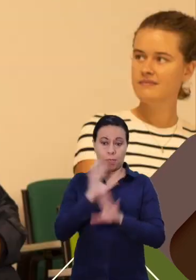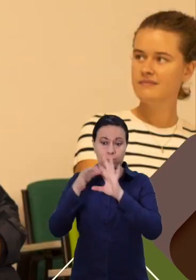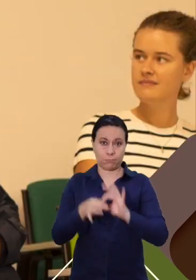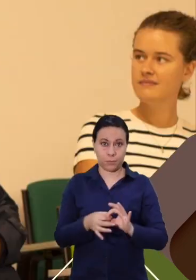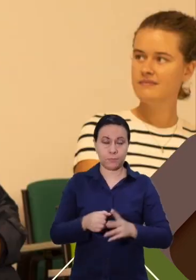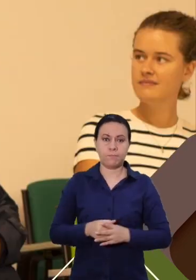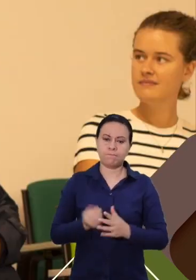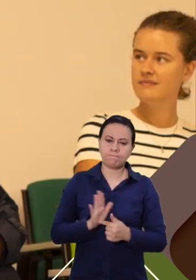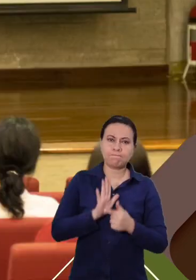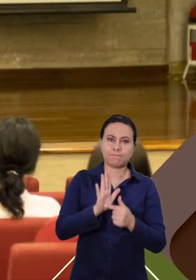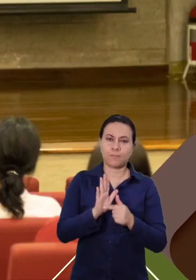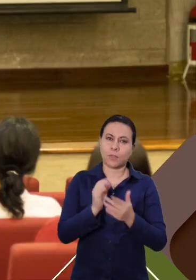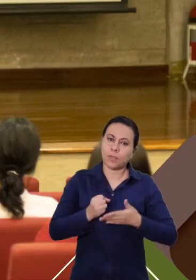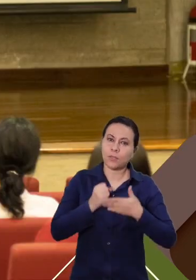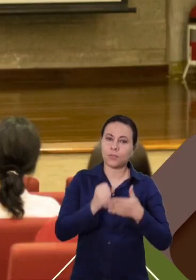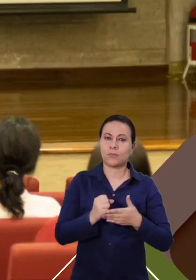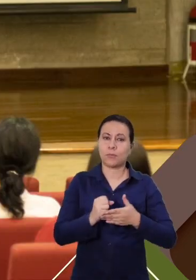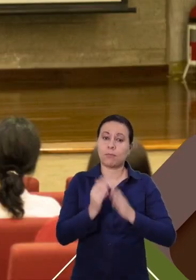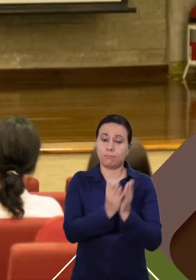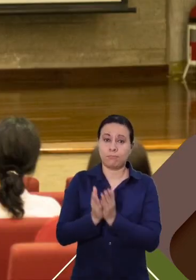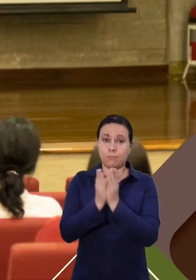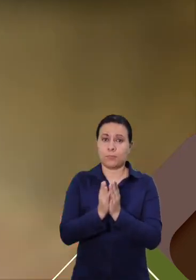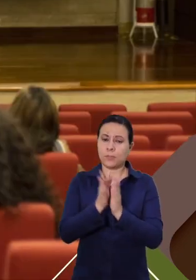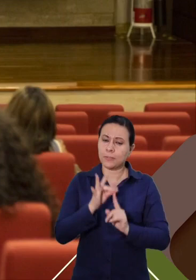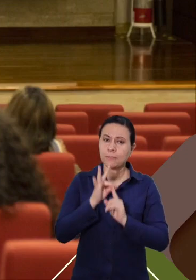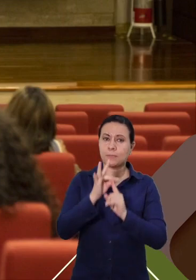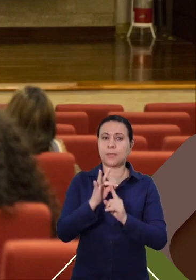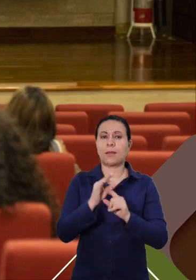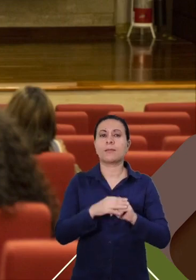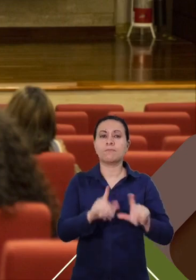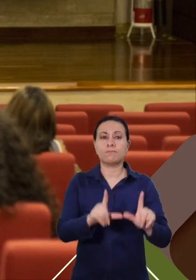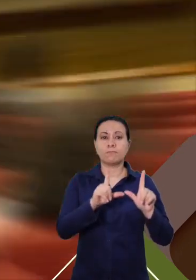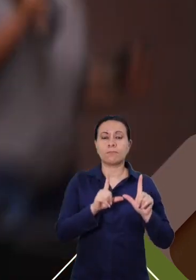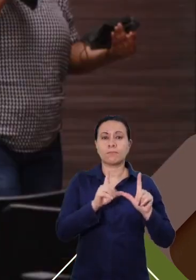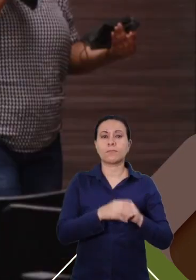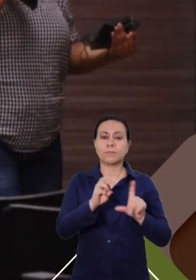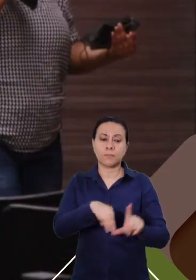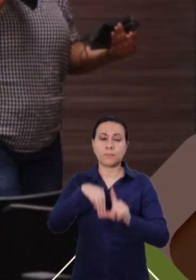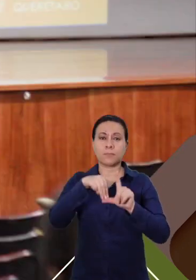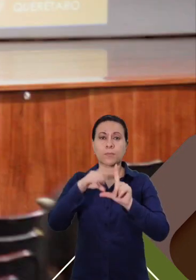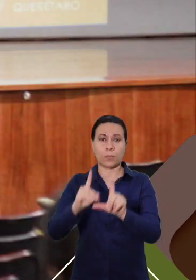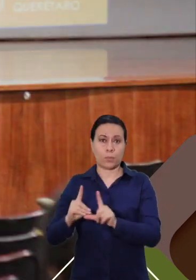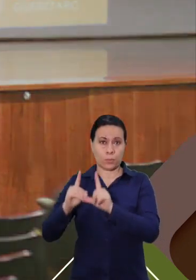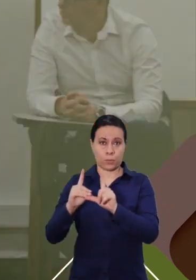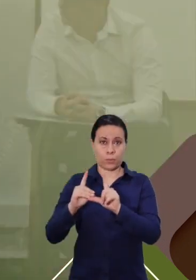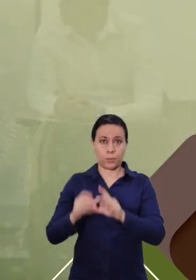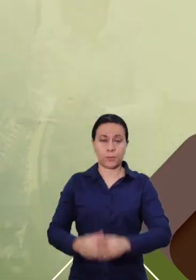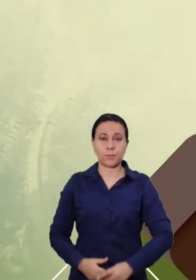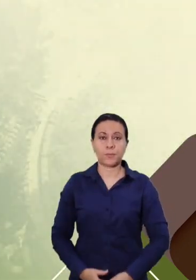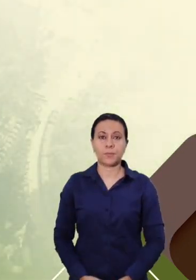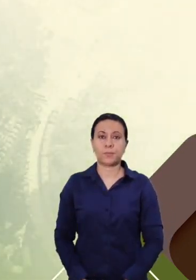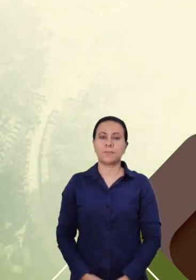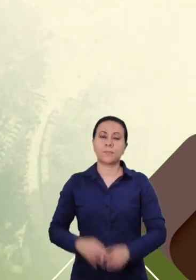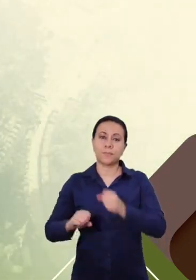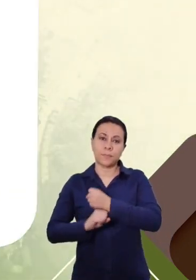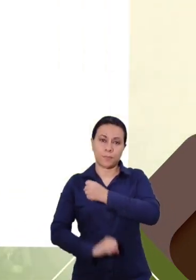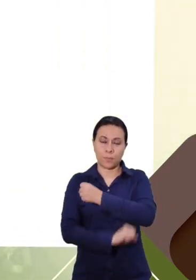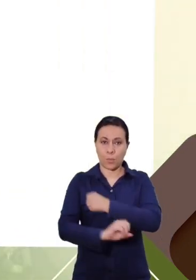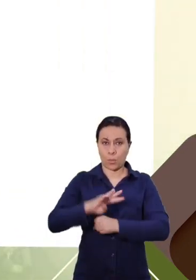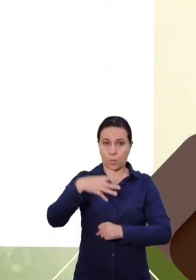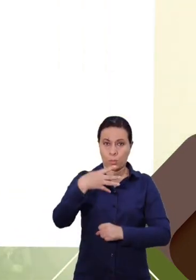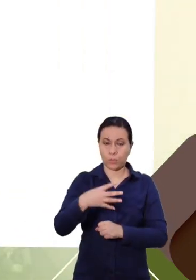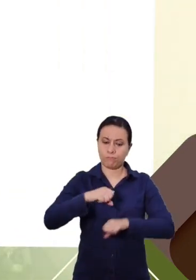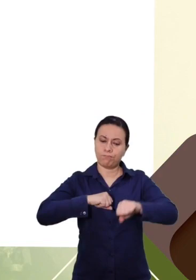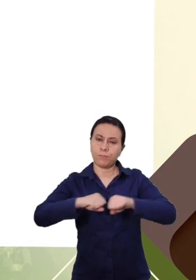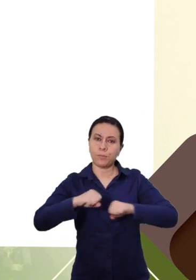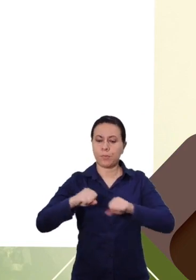con otras universidades, aportando así a la educación y en particular a nuestros pregrados, posgrados y doctorados. Pilar IV,